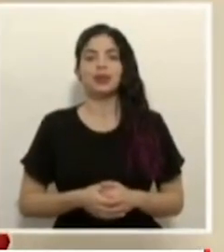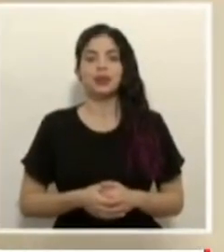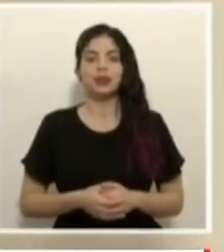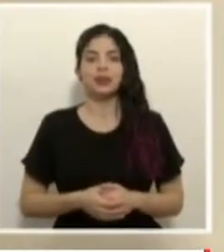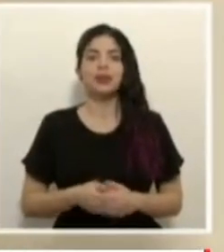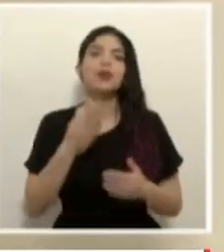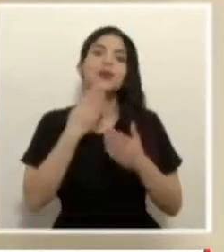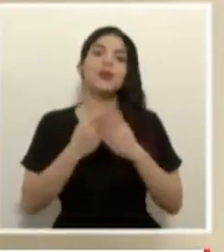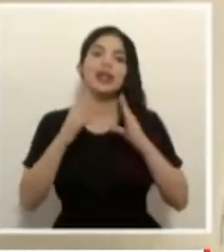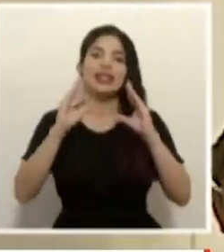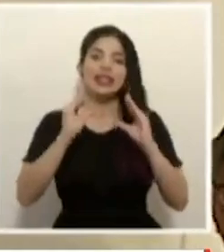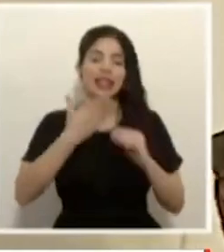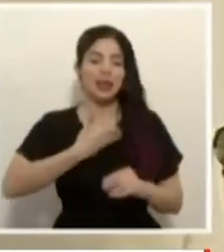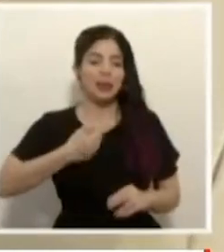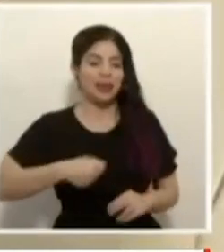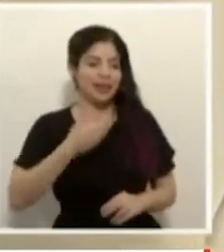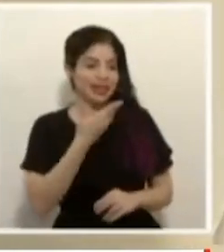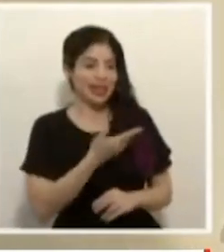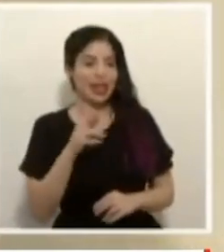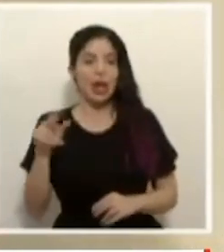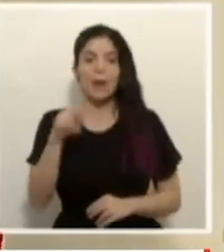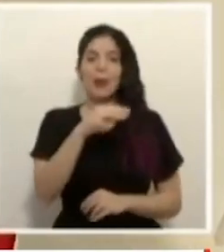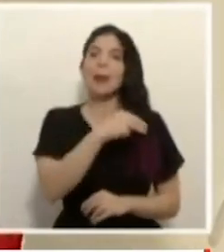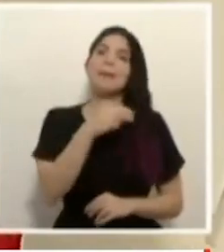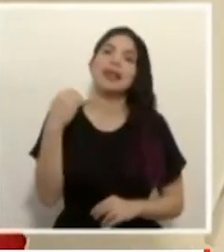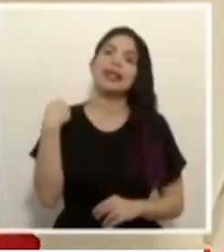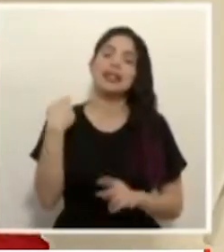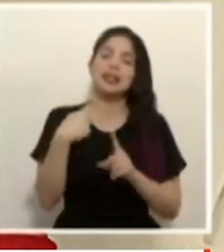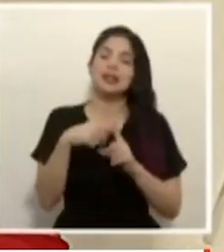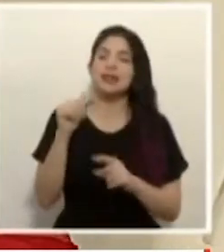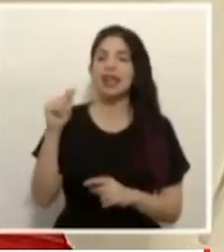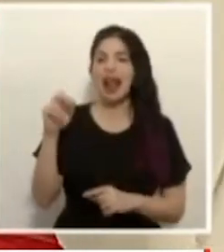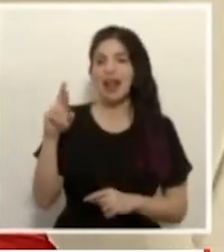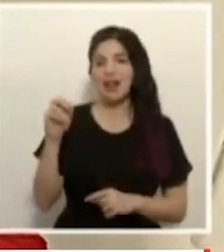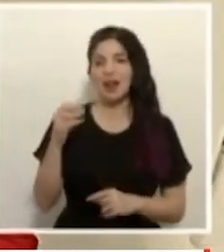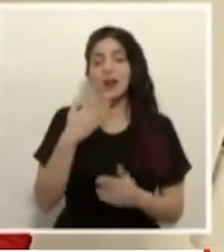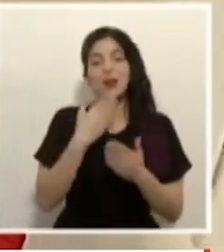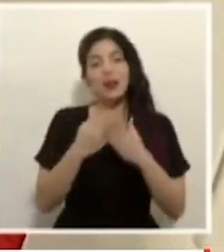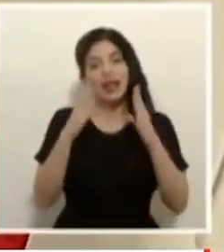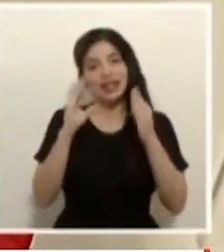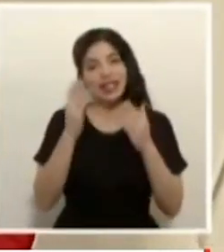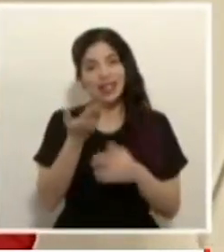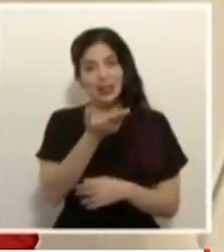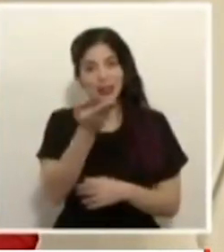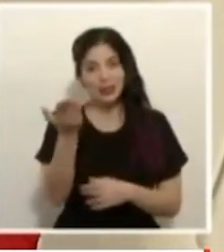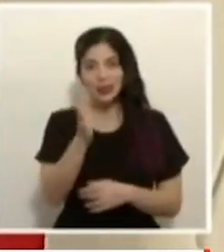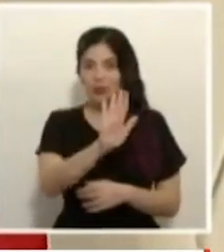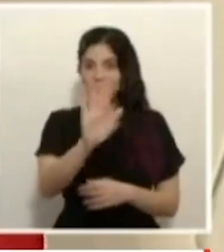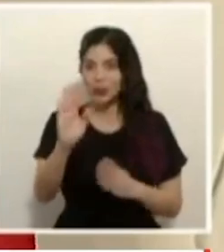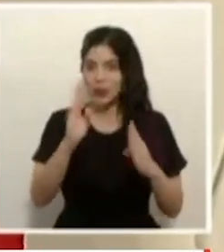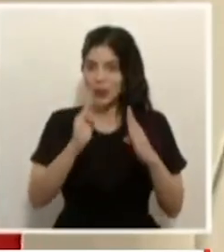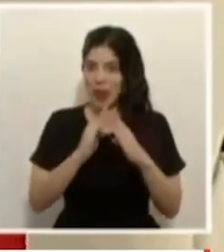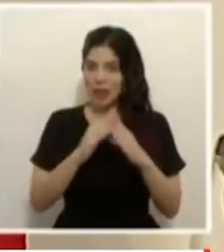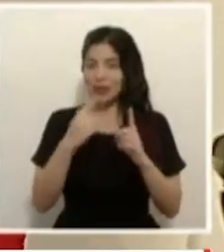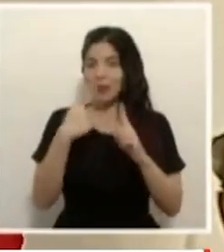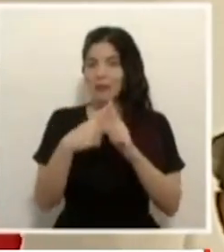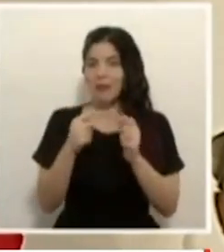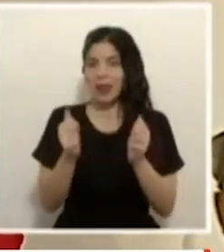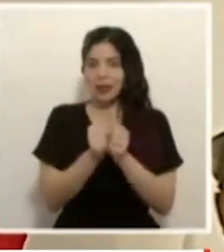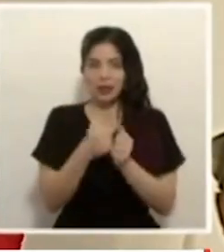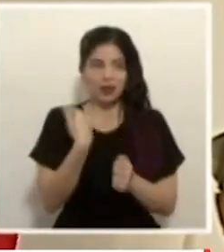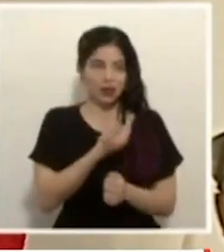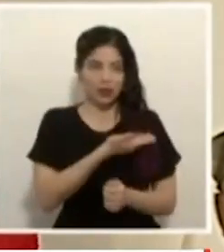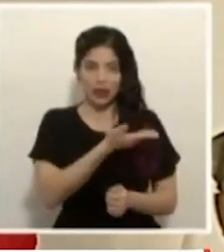Buenas tardes, señor presidente, colegas ministros y don Álvaro. Buenas tardes a ustedes en su casa y a nos acompañan aquí